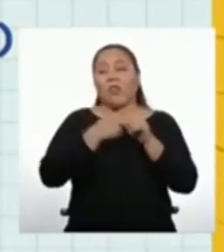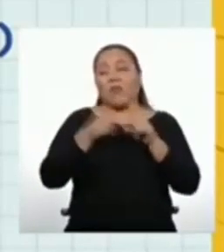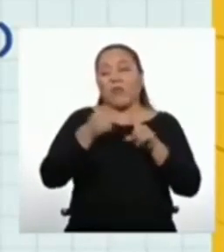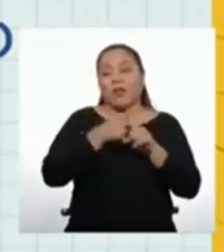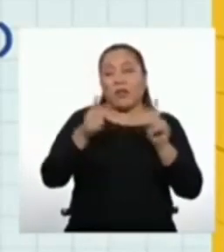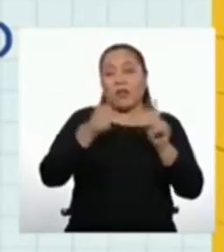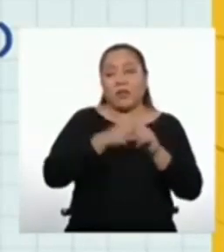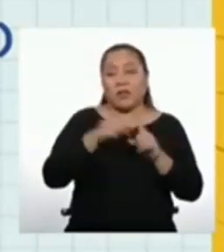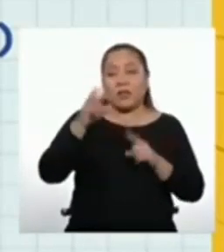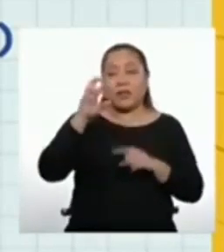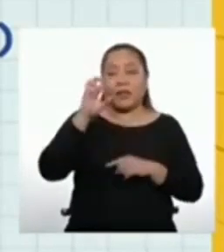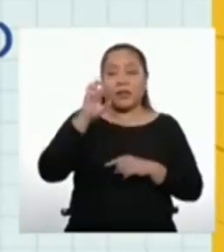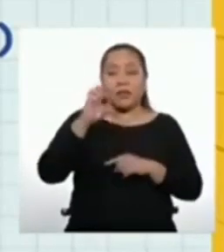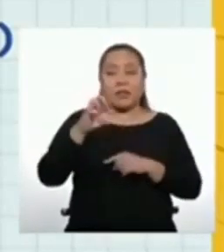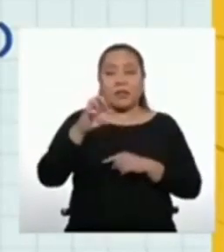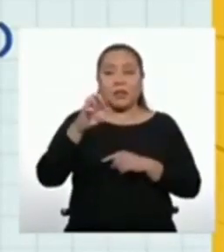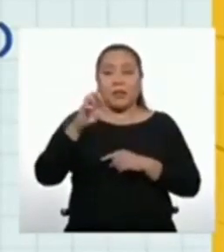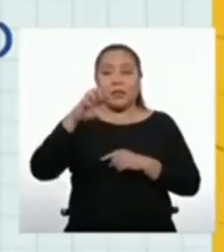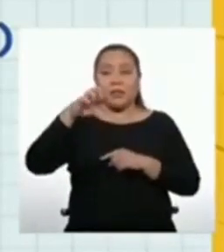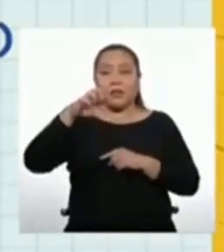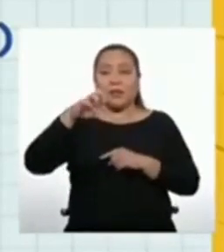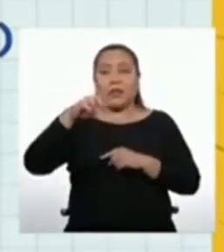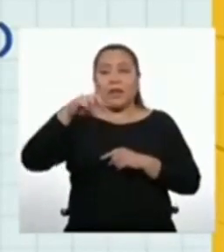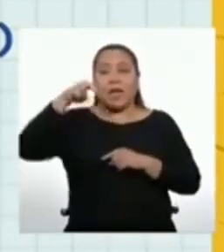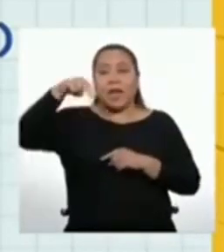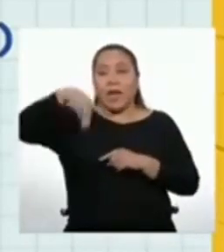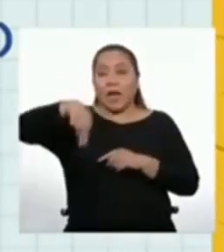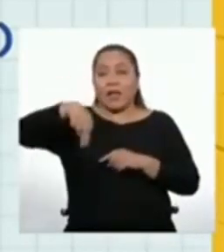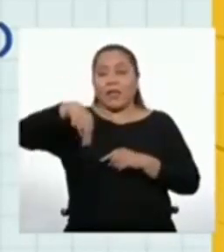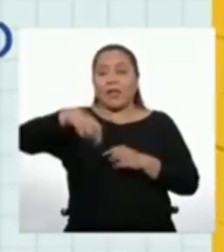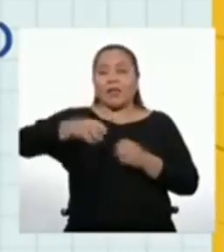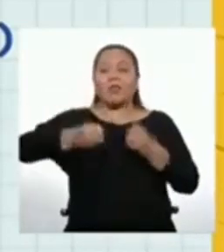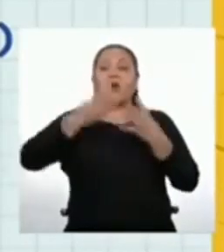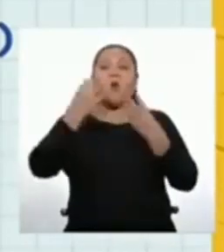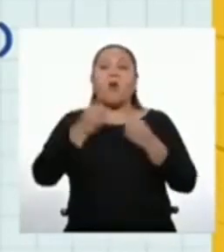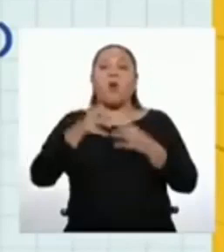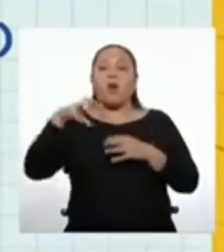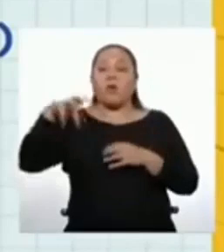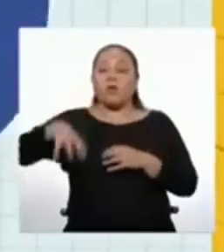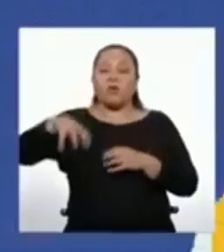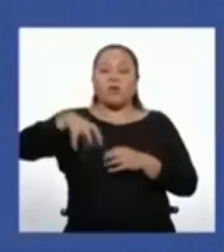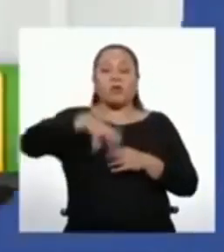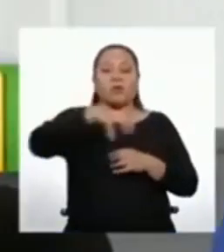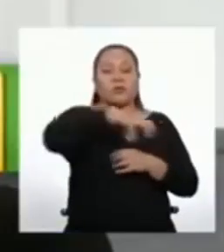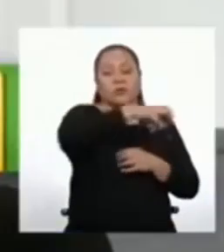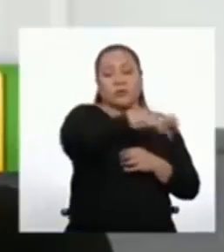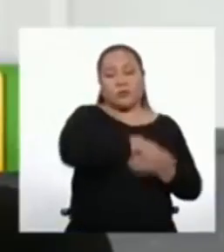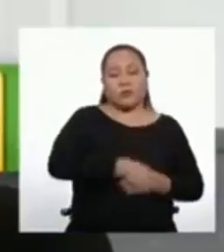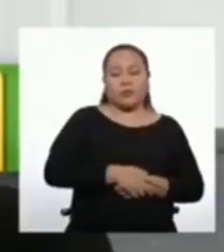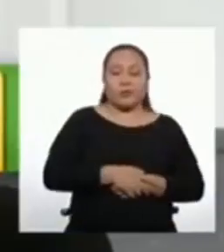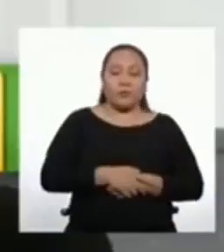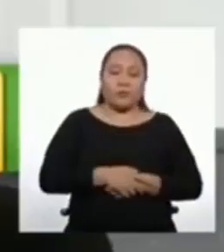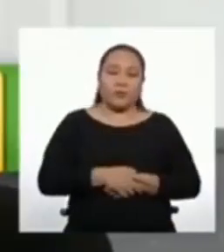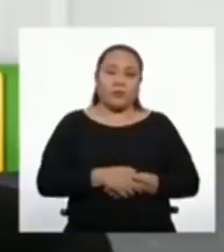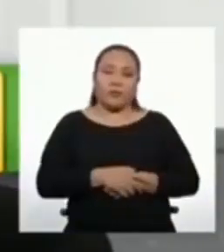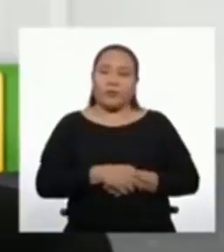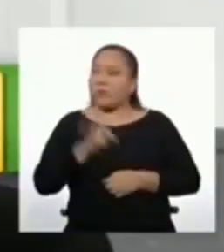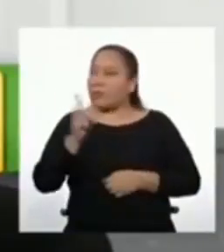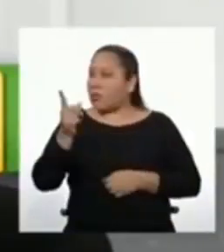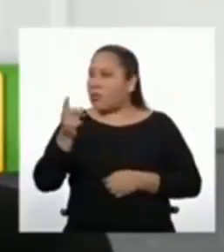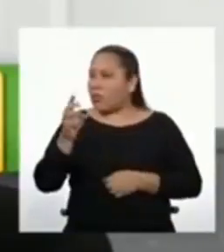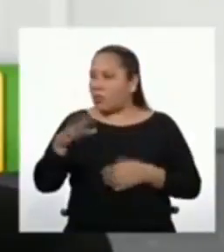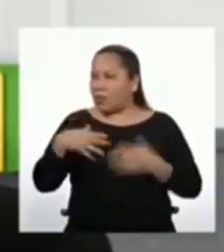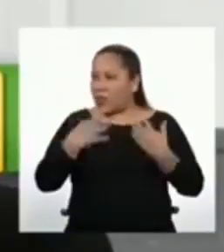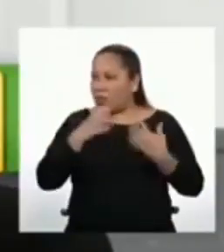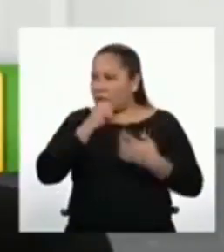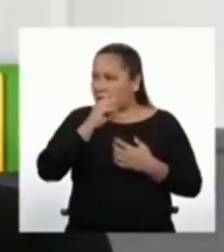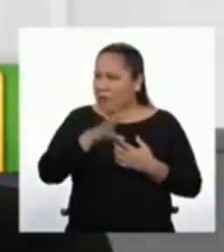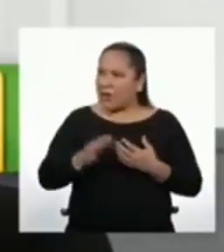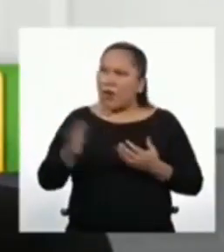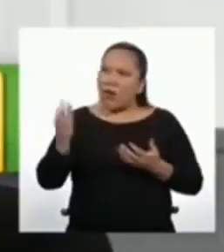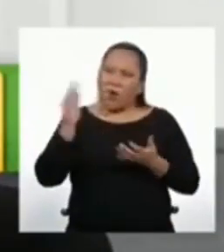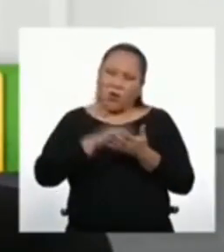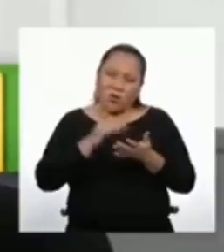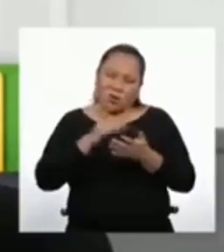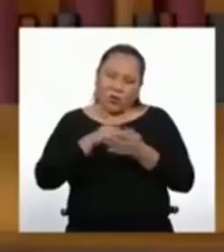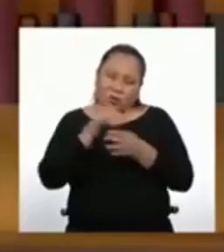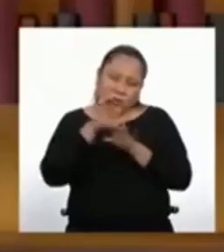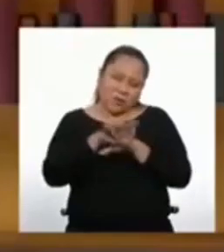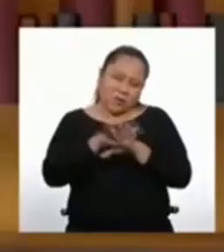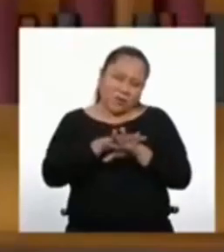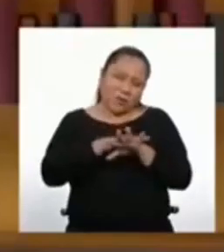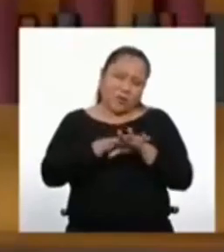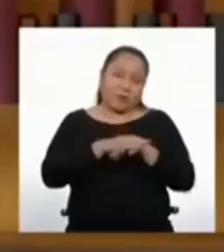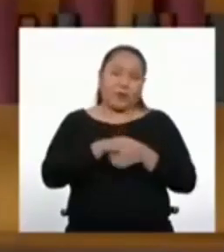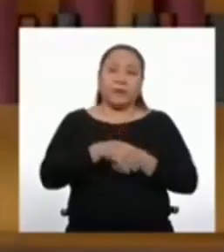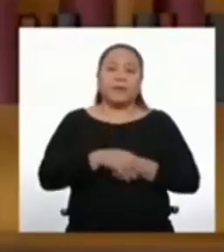términos. Mientras que n representa el número de términos de la progresión. Tal vez podrías repetir eso un poquito más